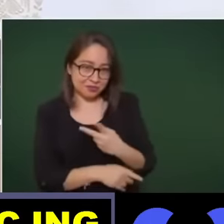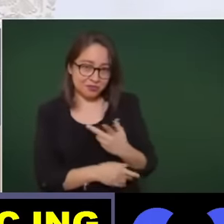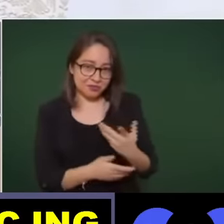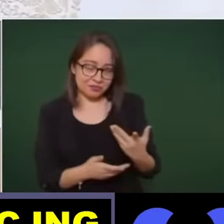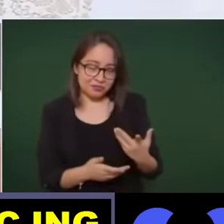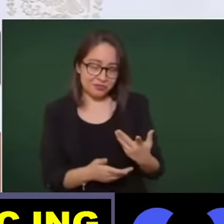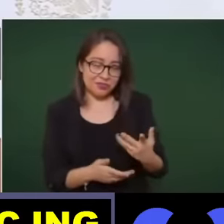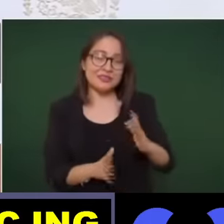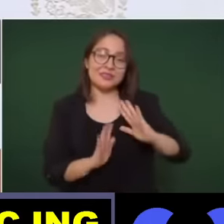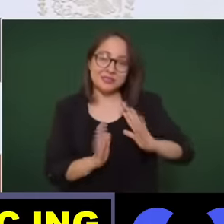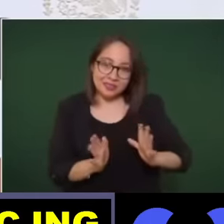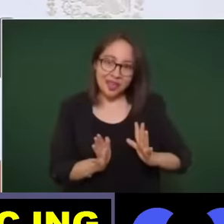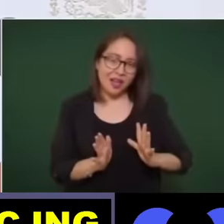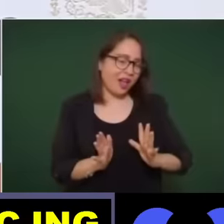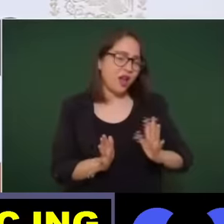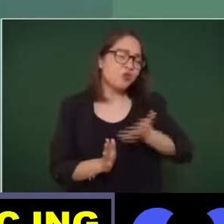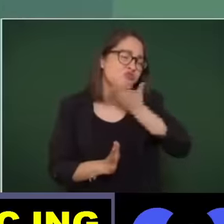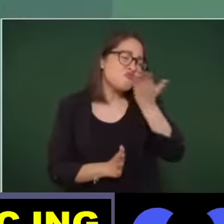ya establecido